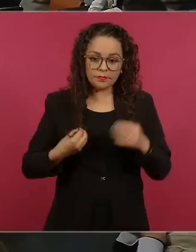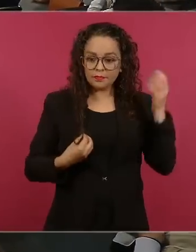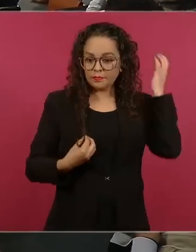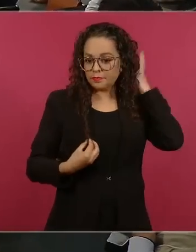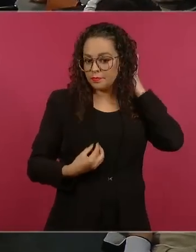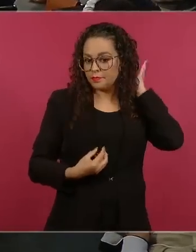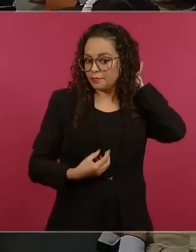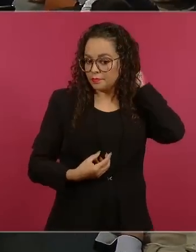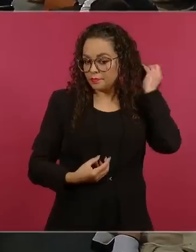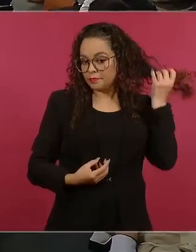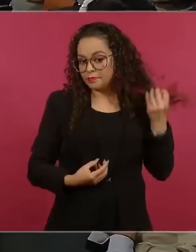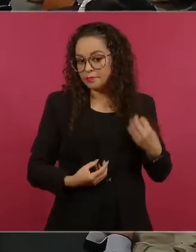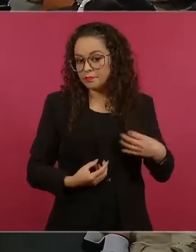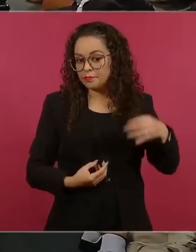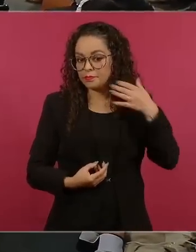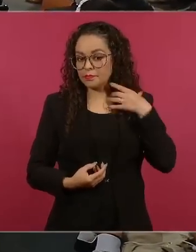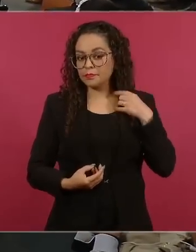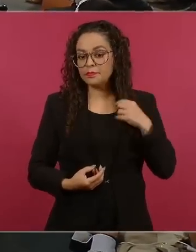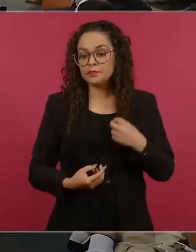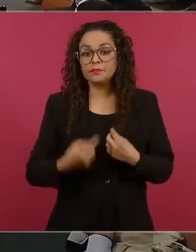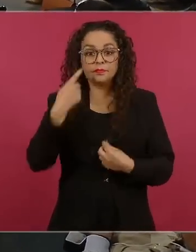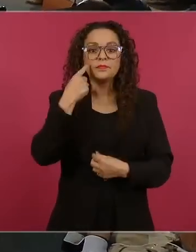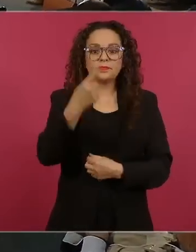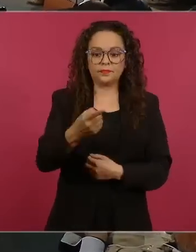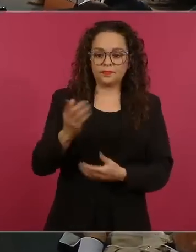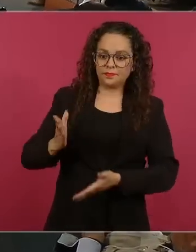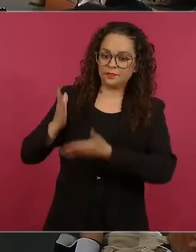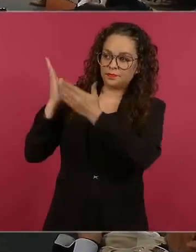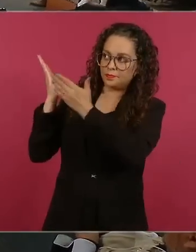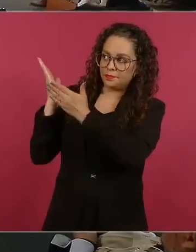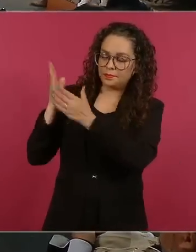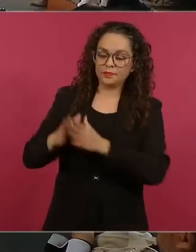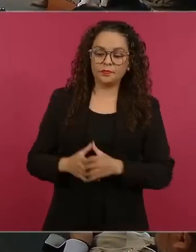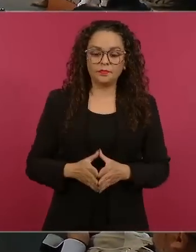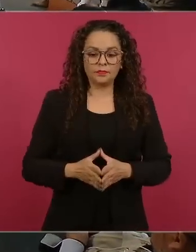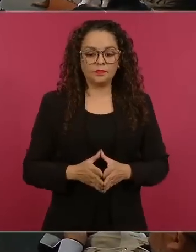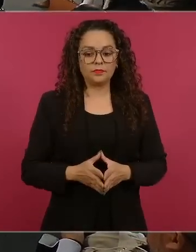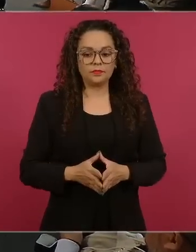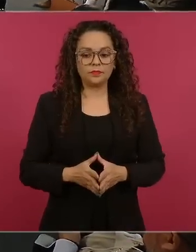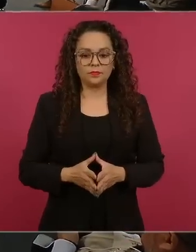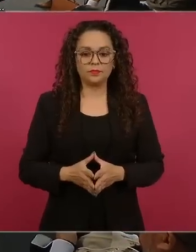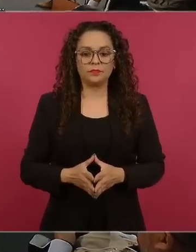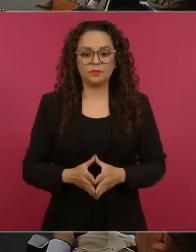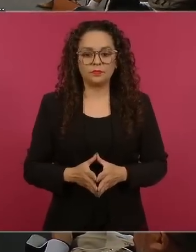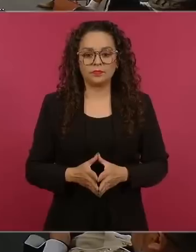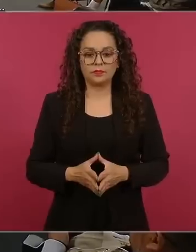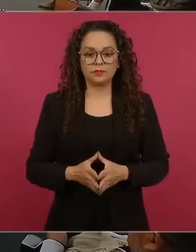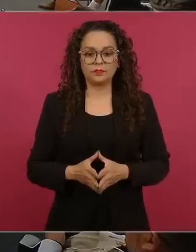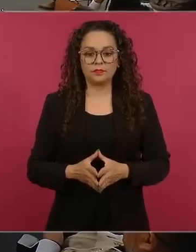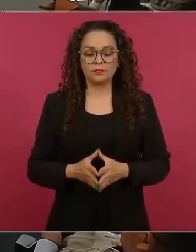ya poco, pero afortunadamente sigue bajando.